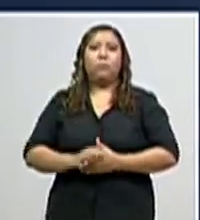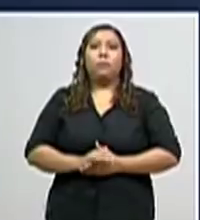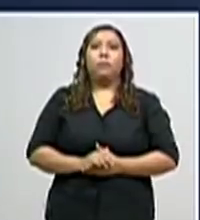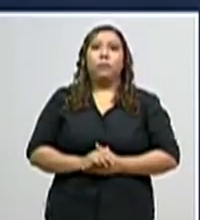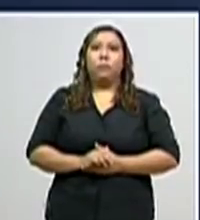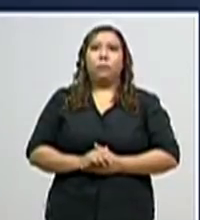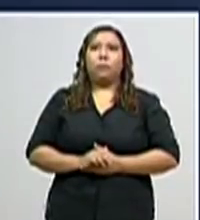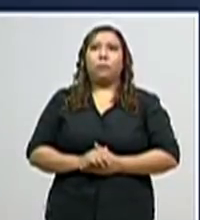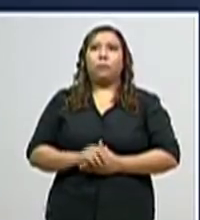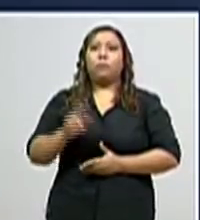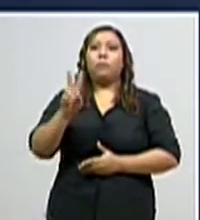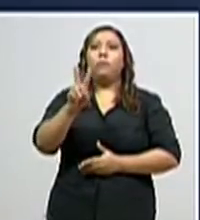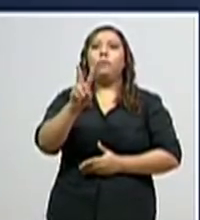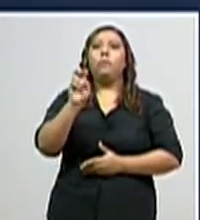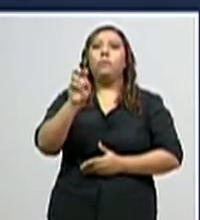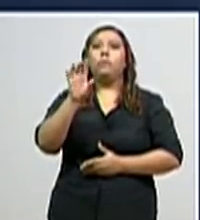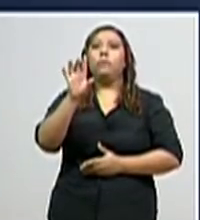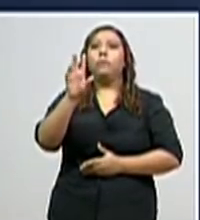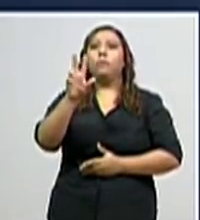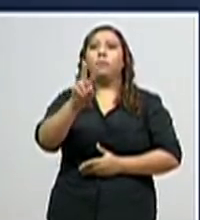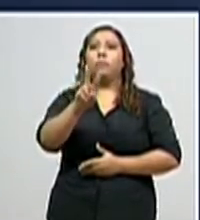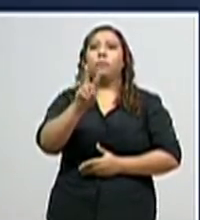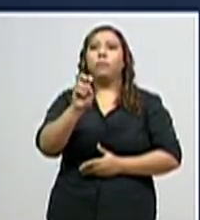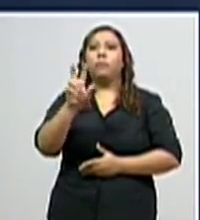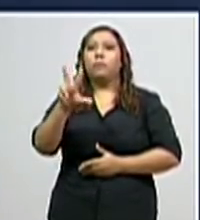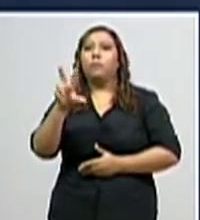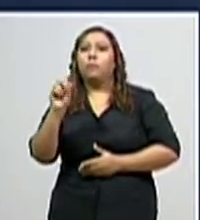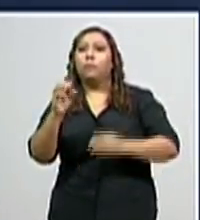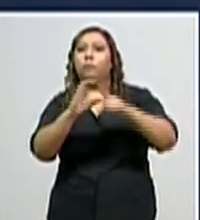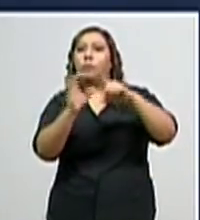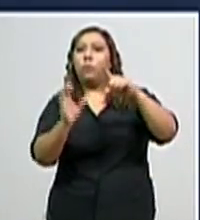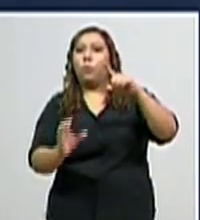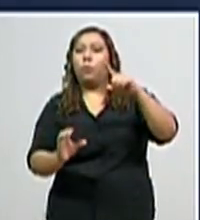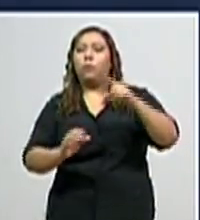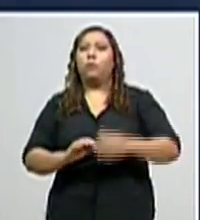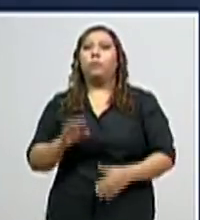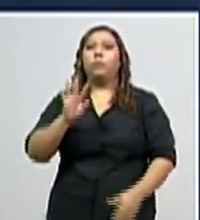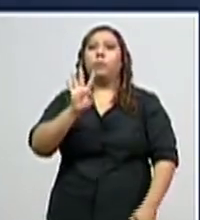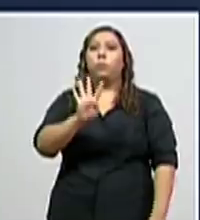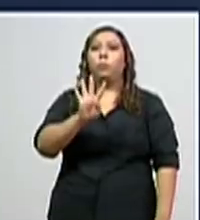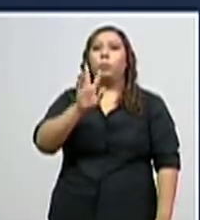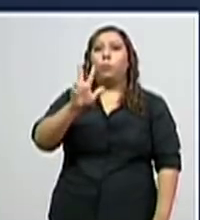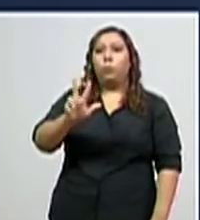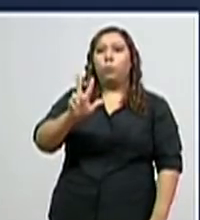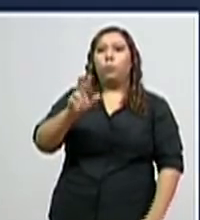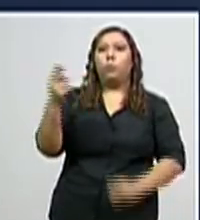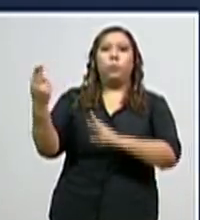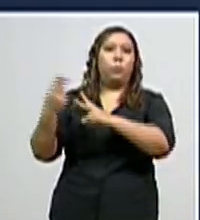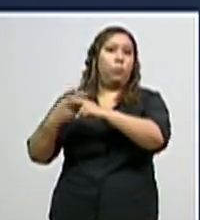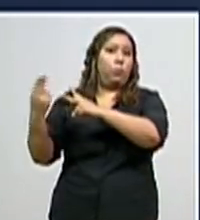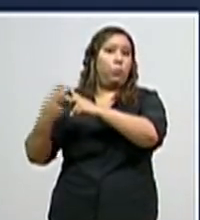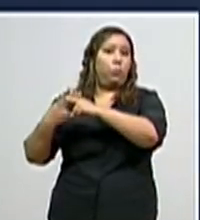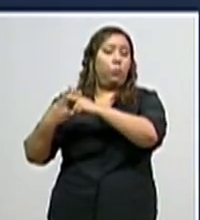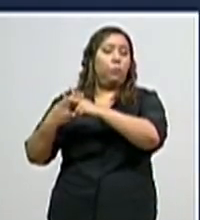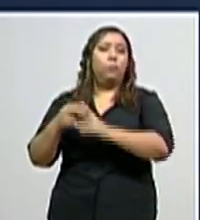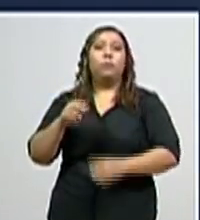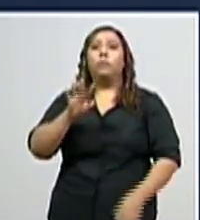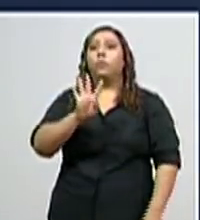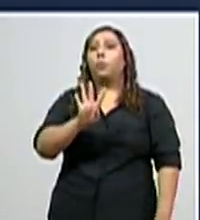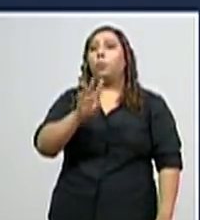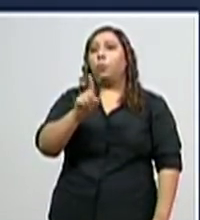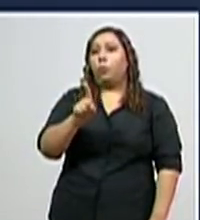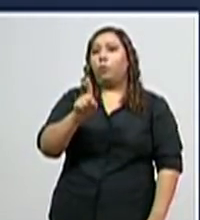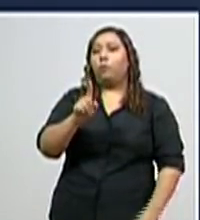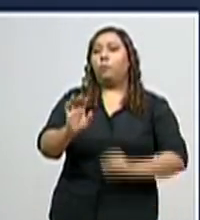230 en el Departamento de Cortés, 43 en Olancho, 41